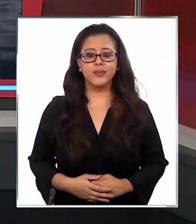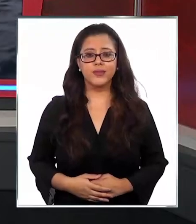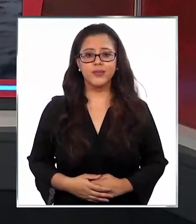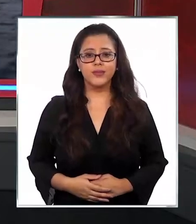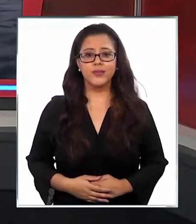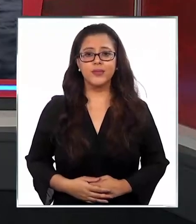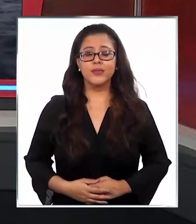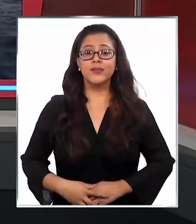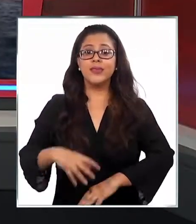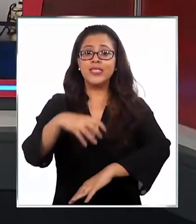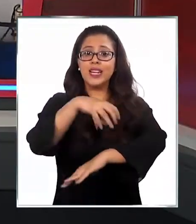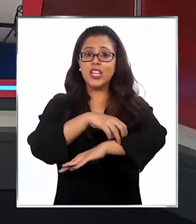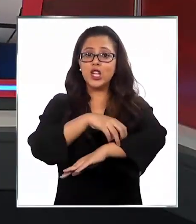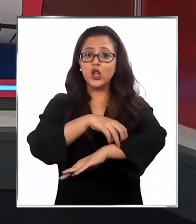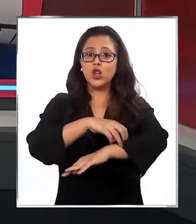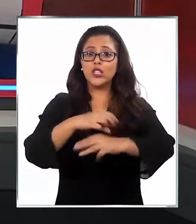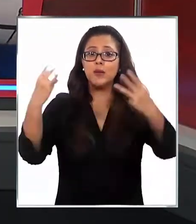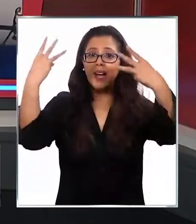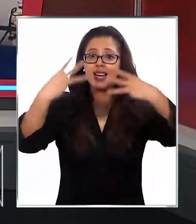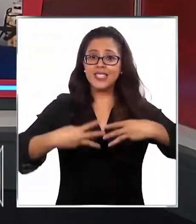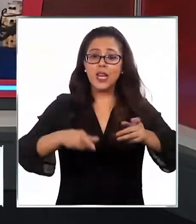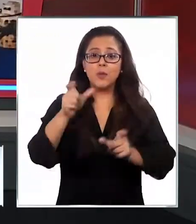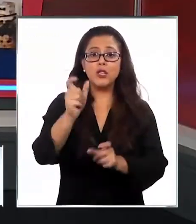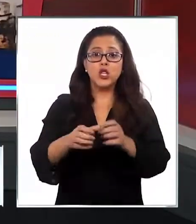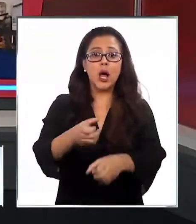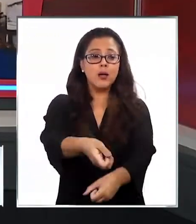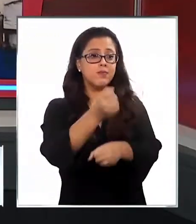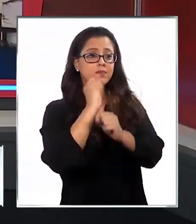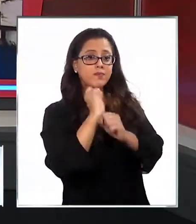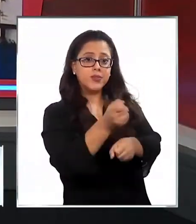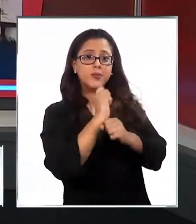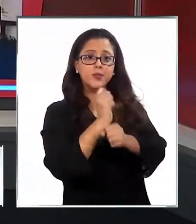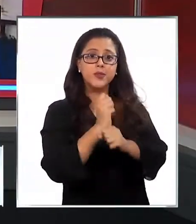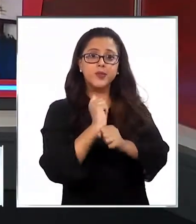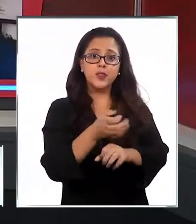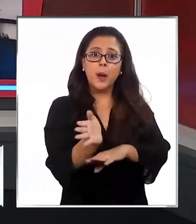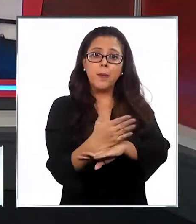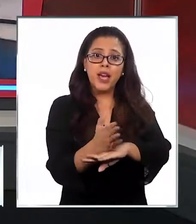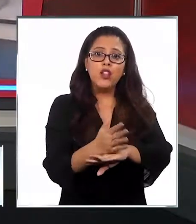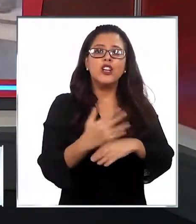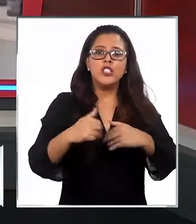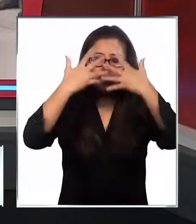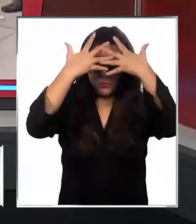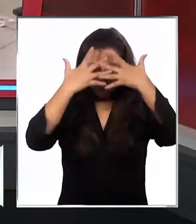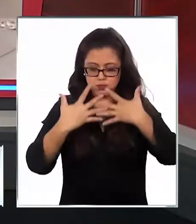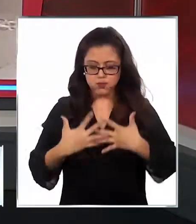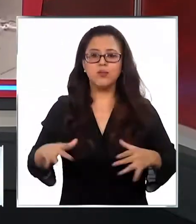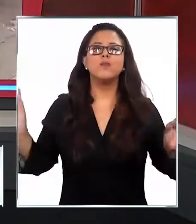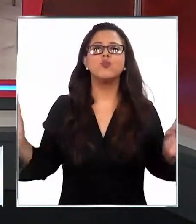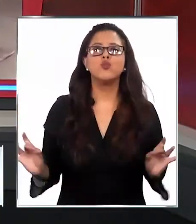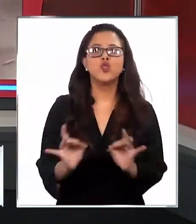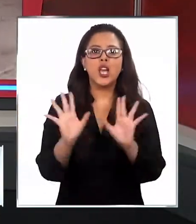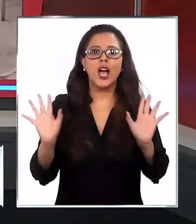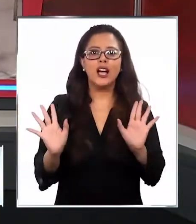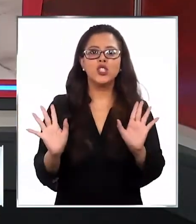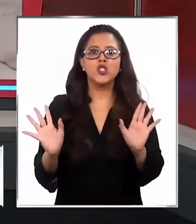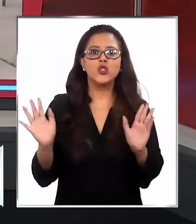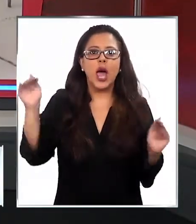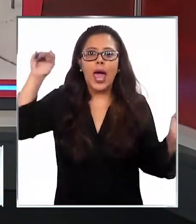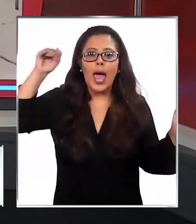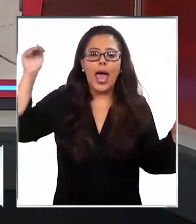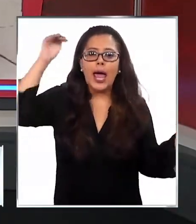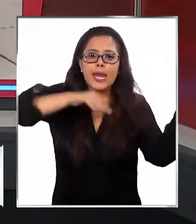En la región de Magallanes, los pescadores artesanales recibieron equipamiento de seguridad para usar en caso de emergencia en el mar.